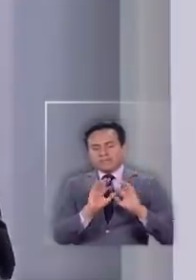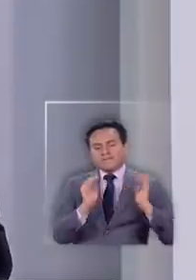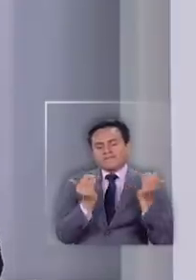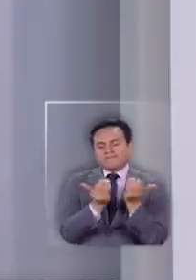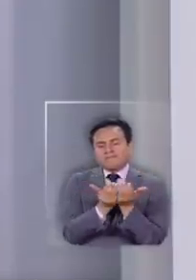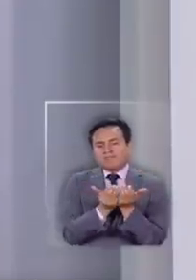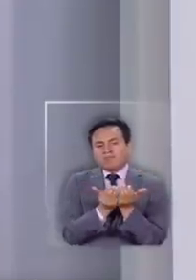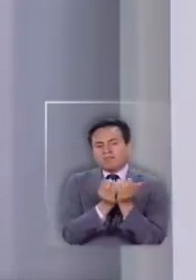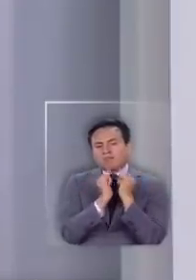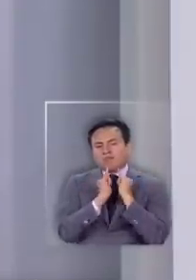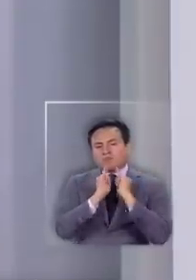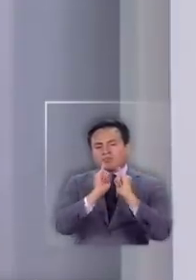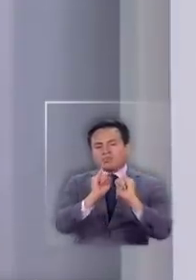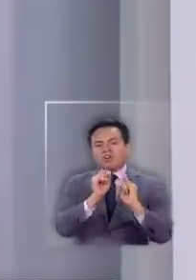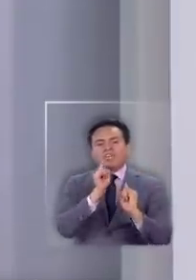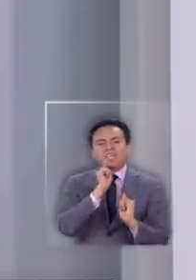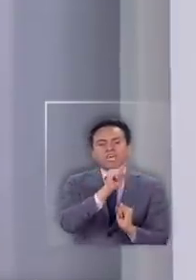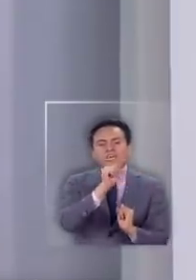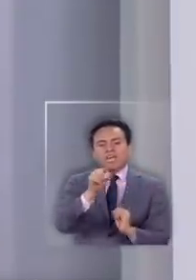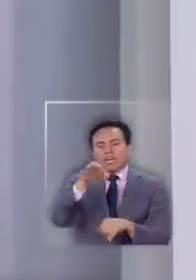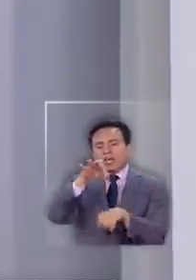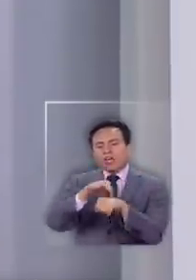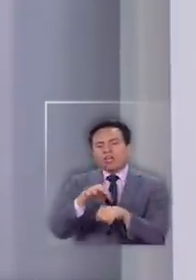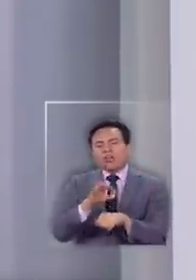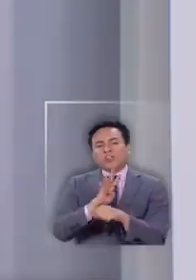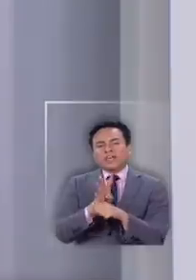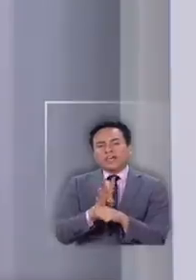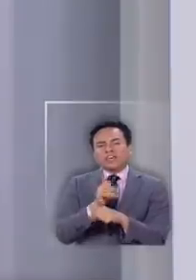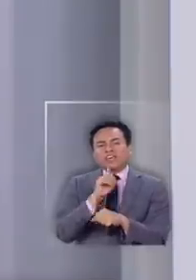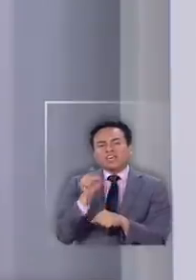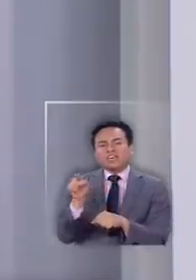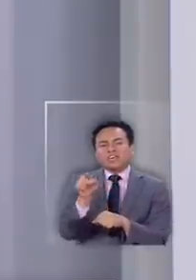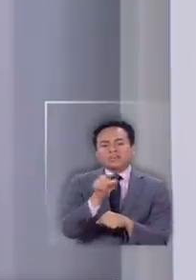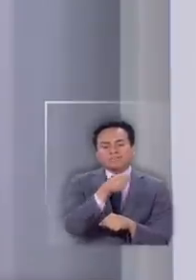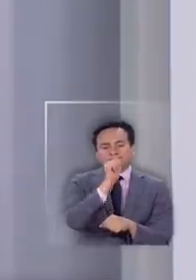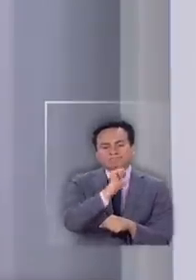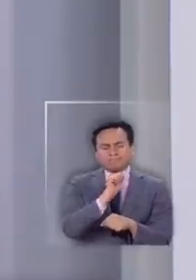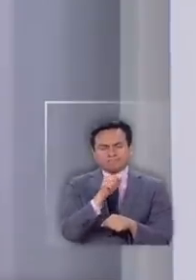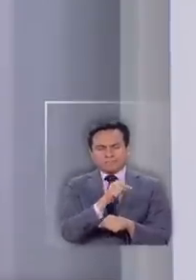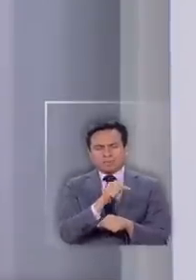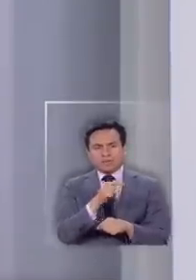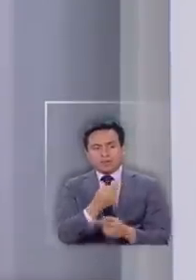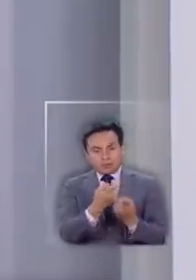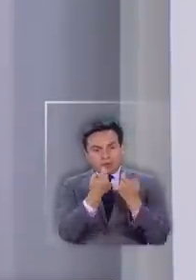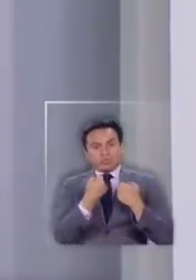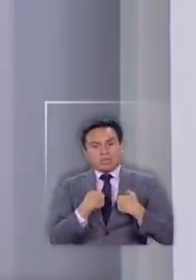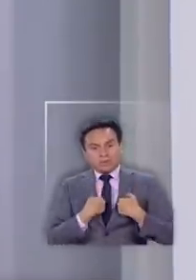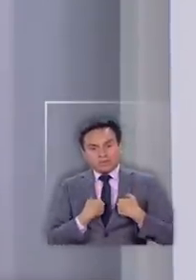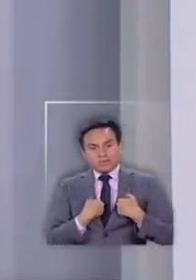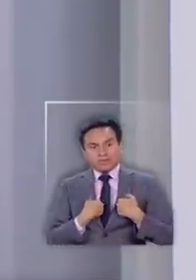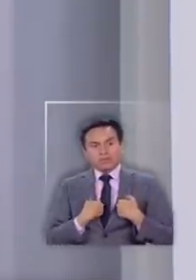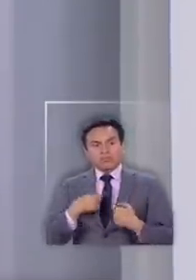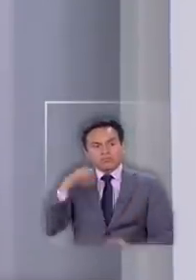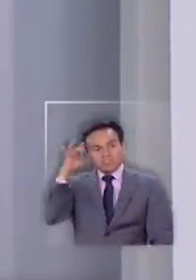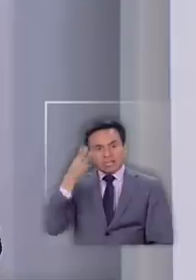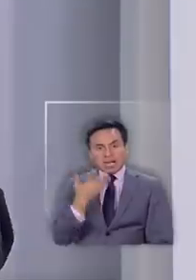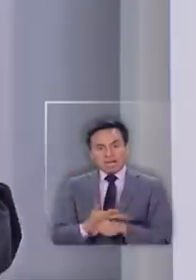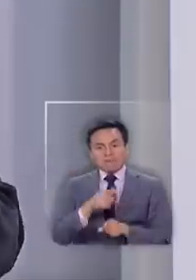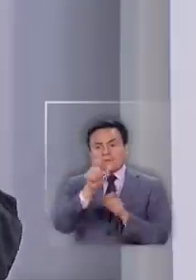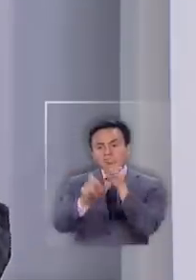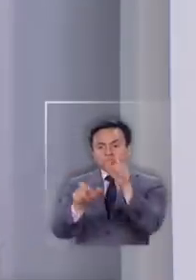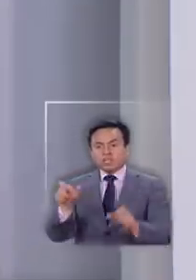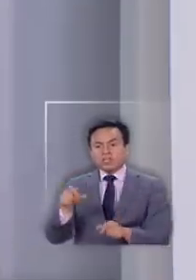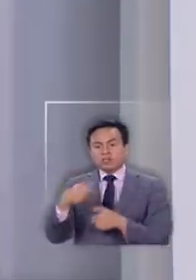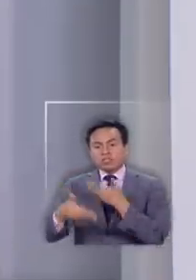llaves, la información de quienes están contagiados, quienes tienen positivo con el COVID. Entonces, cuando usted me pregunta a mí si sé si esto está pasando con otras